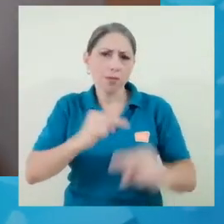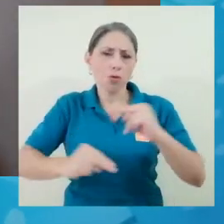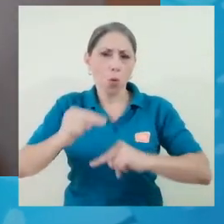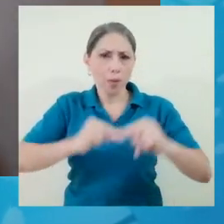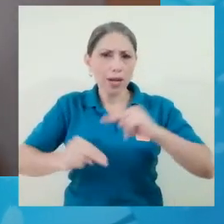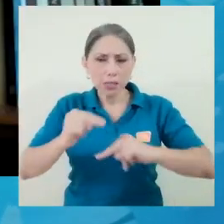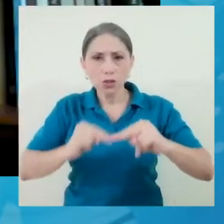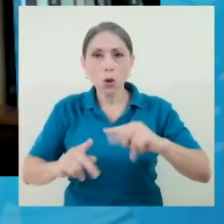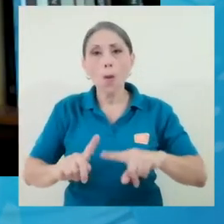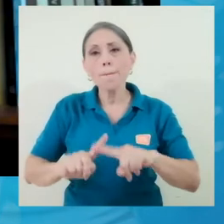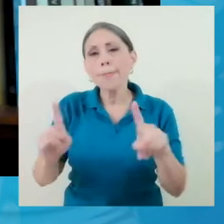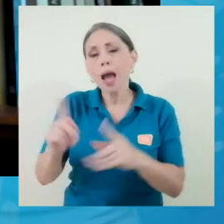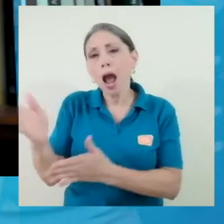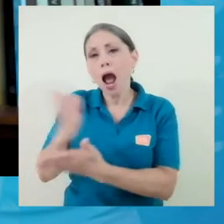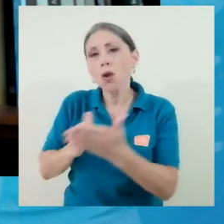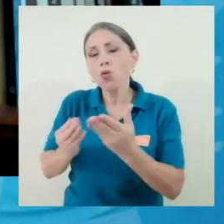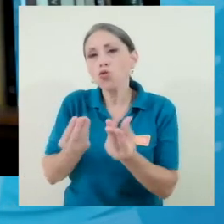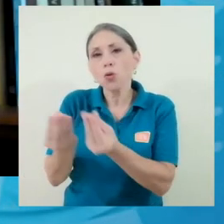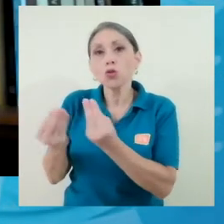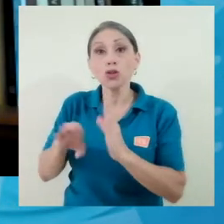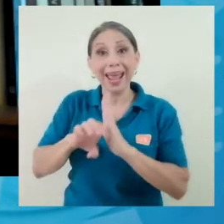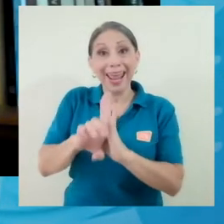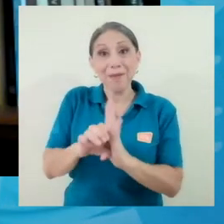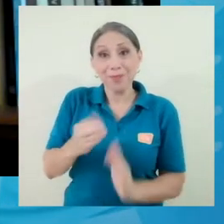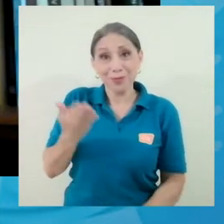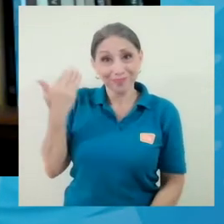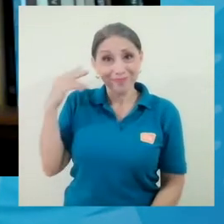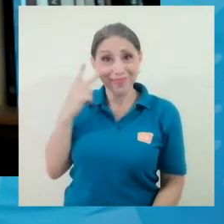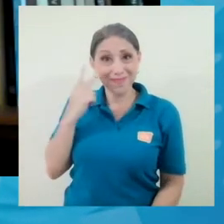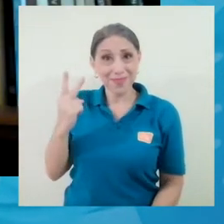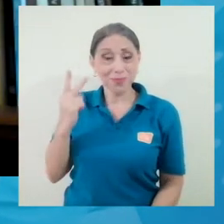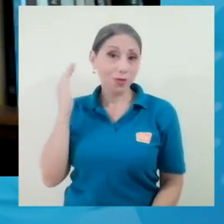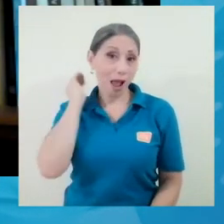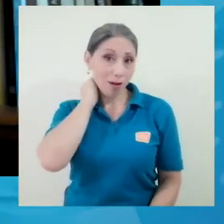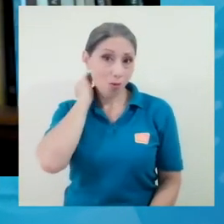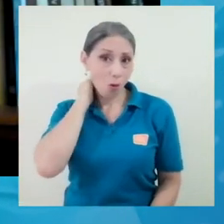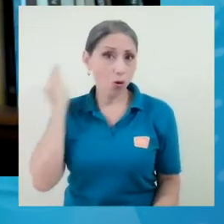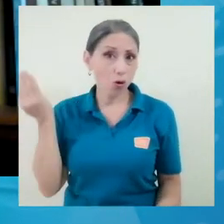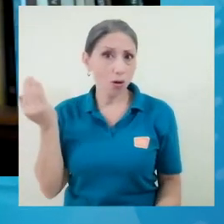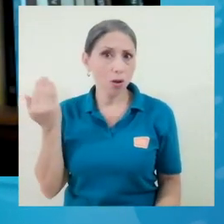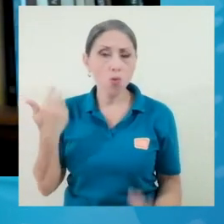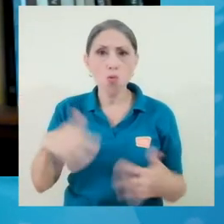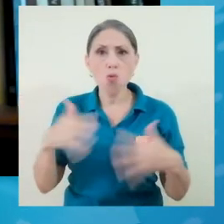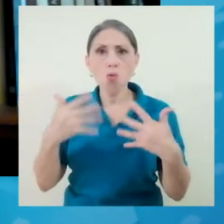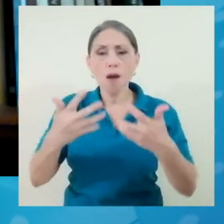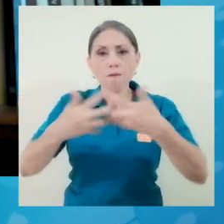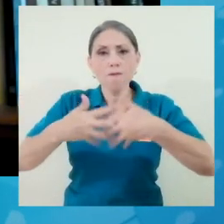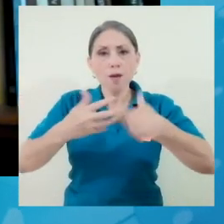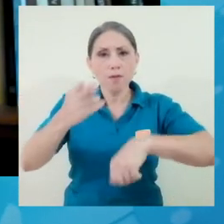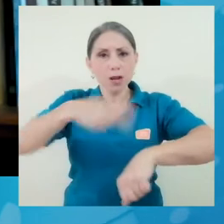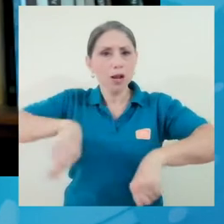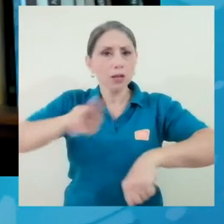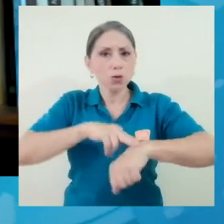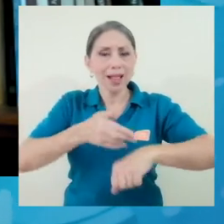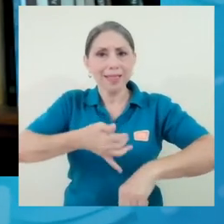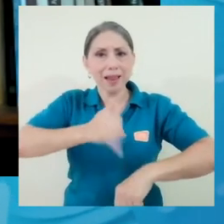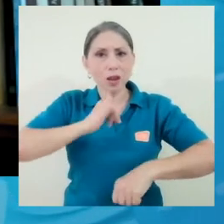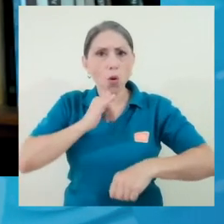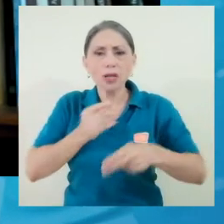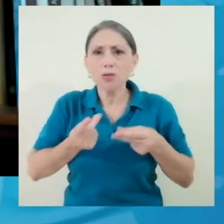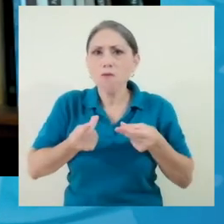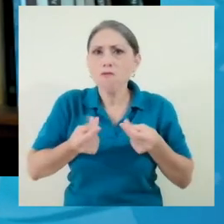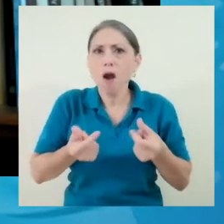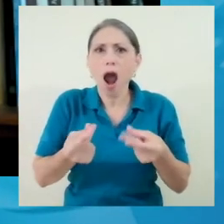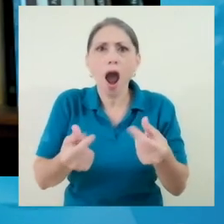pero que ciertos productos, qué sé yo, el alcohol que vimos, la rapidez con la cual, por ejemplo, la Fábrica Nacional de Licores